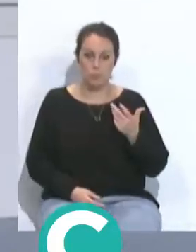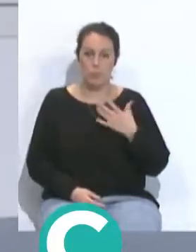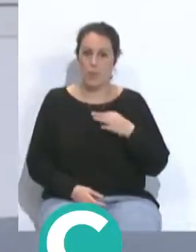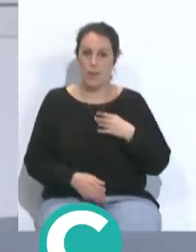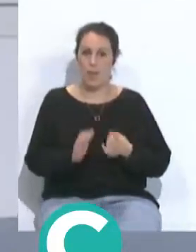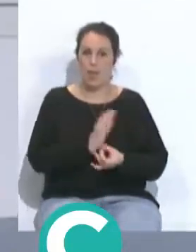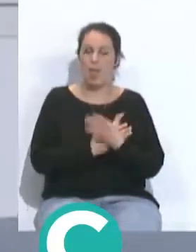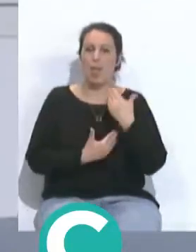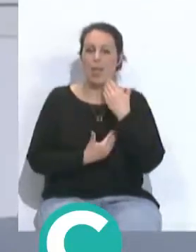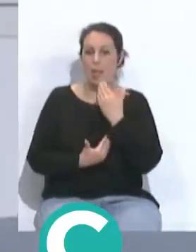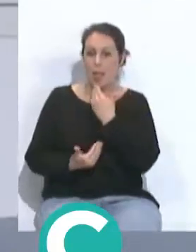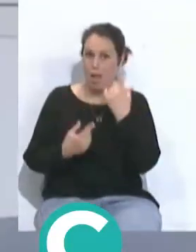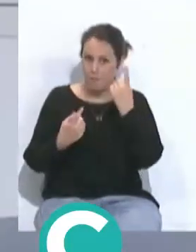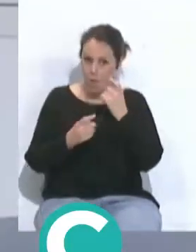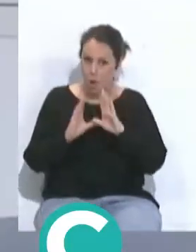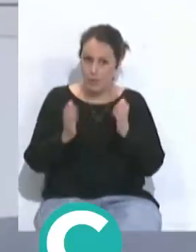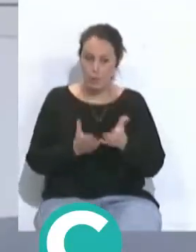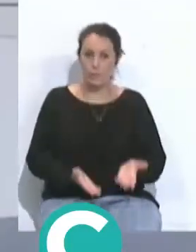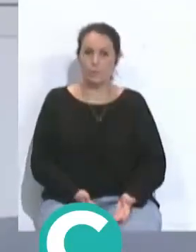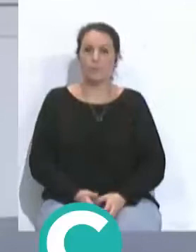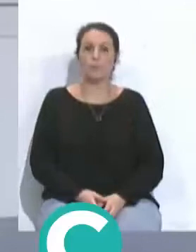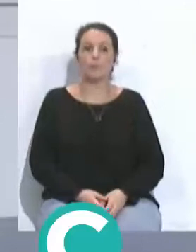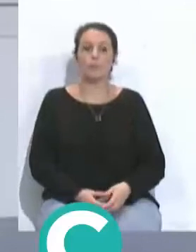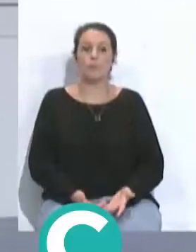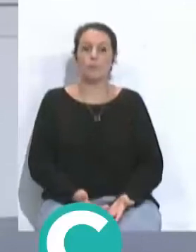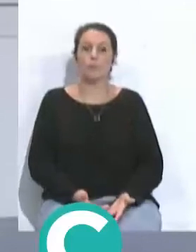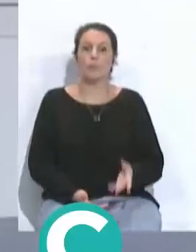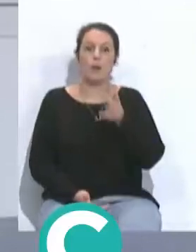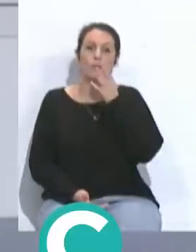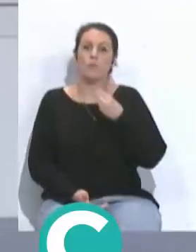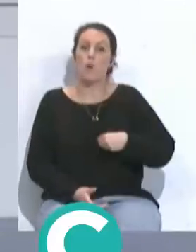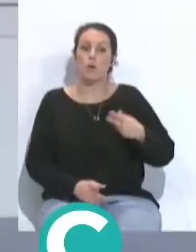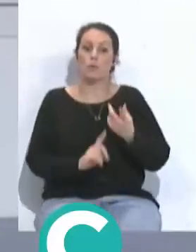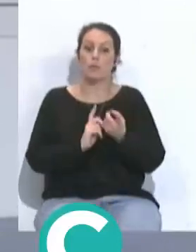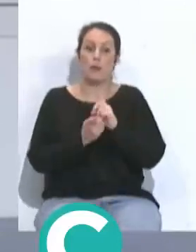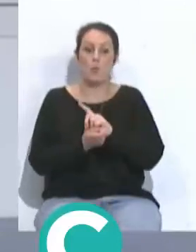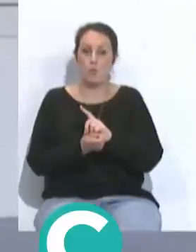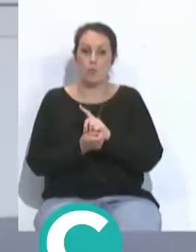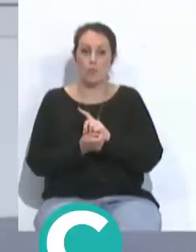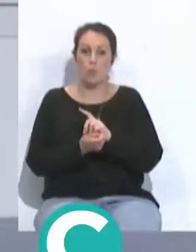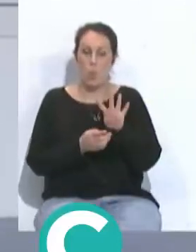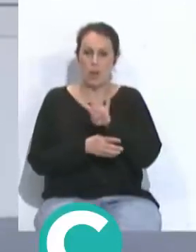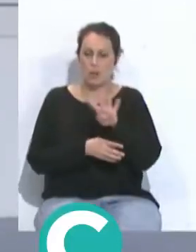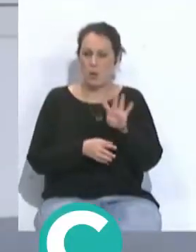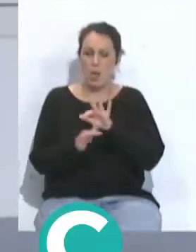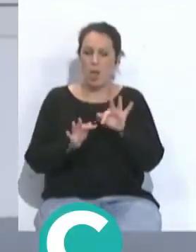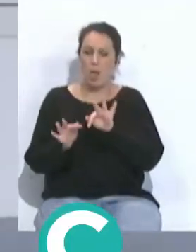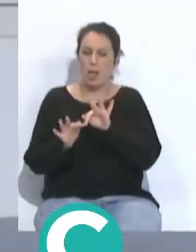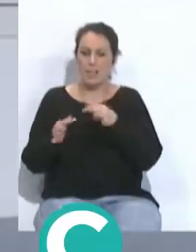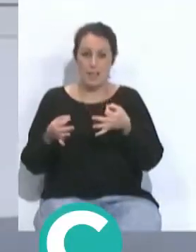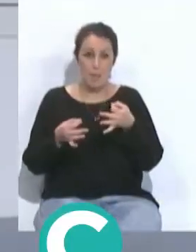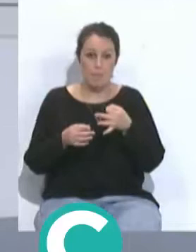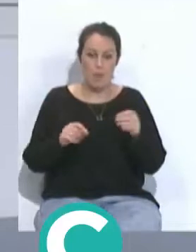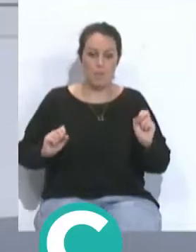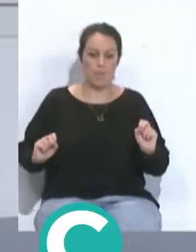crear gracias al esfuerzo colectivo entonces ahora mismo los cambios son cuatro cambios siempre están los dos